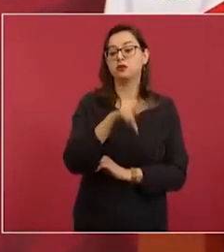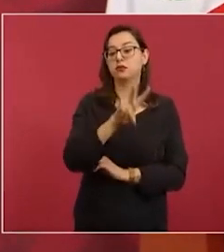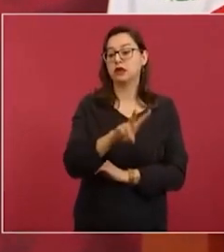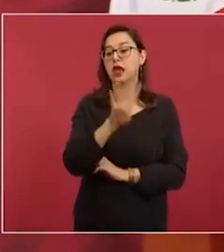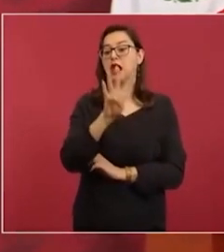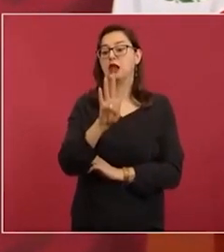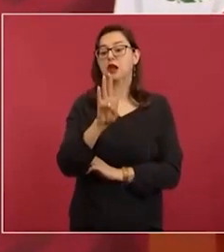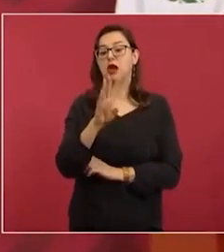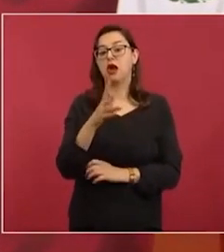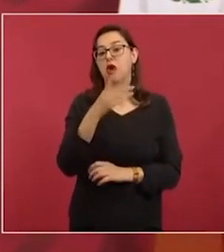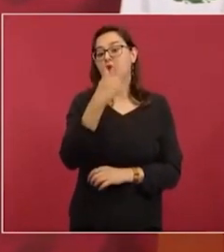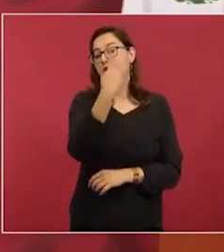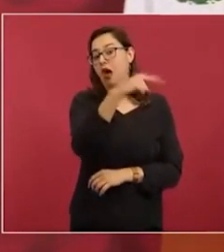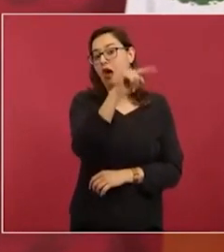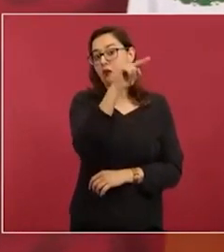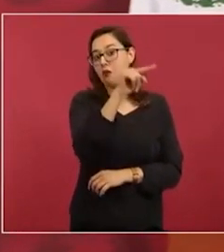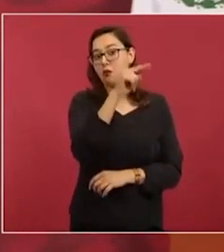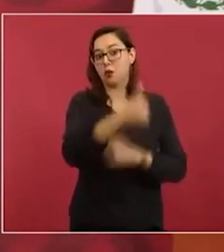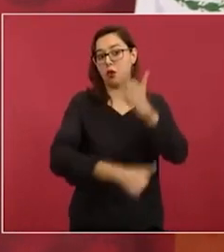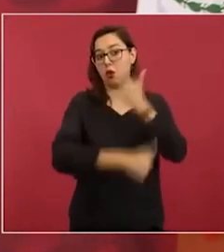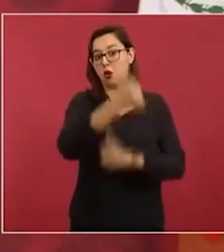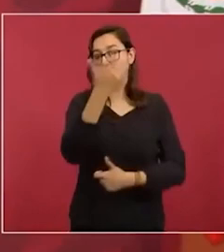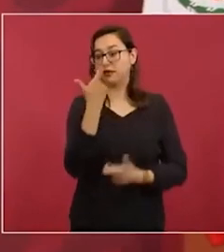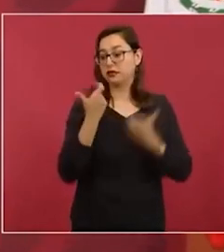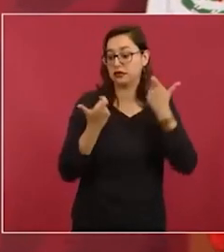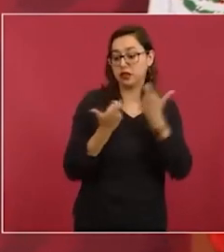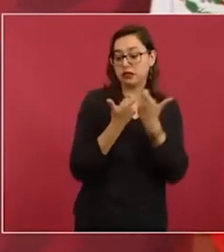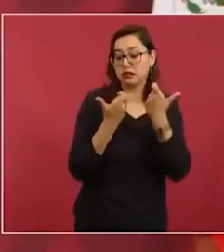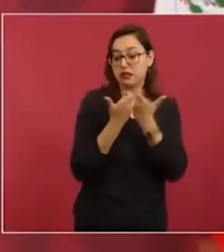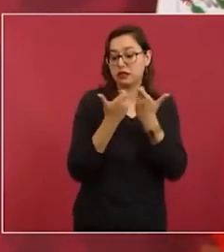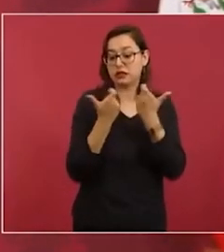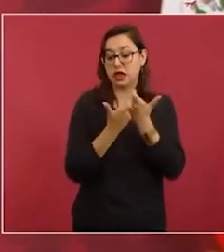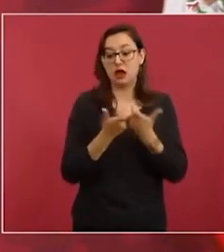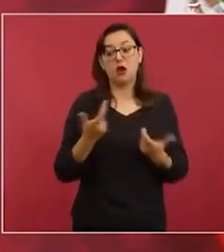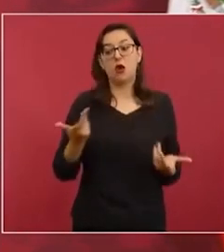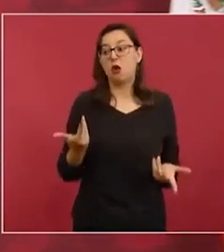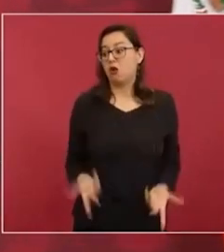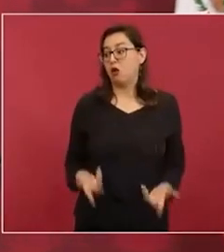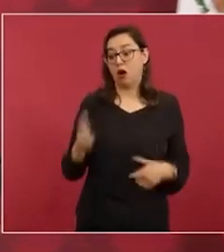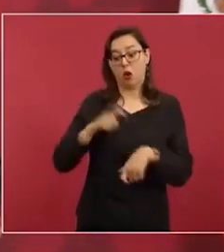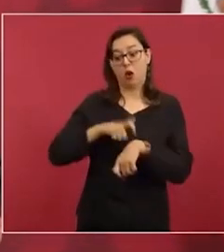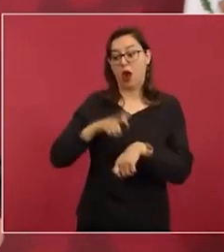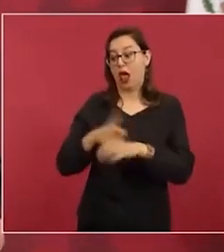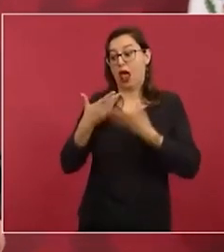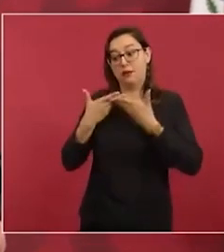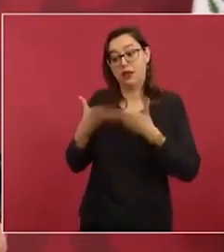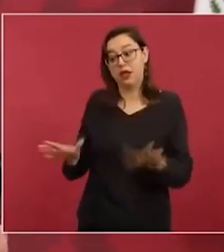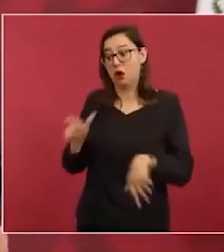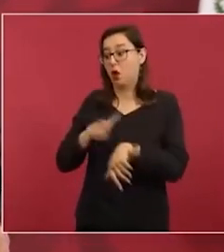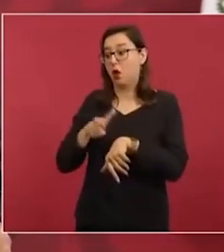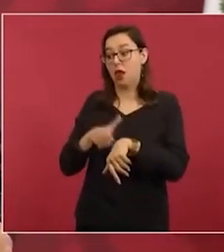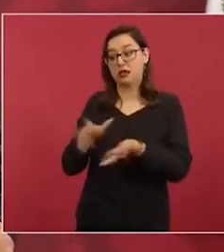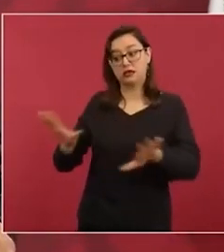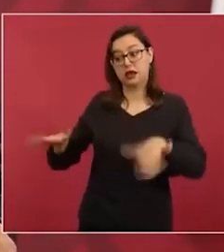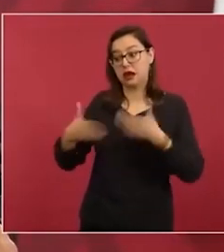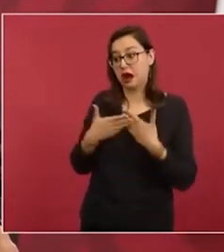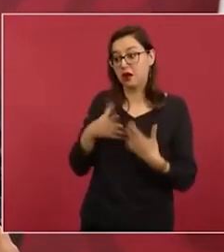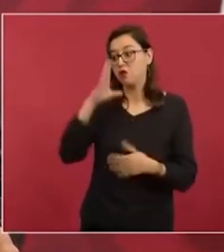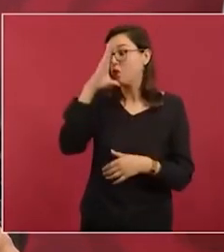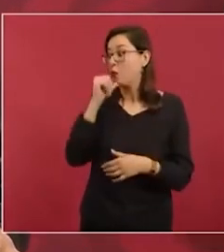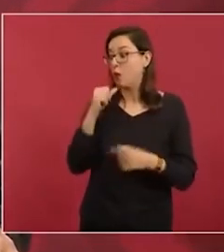tomar en cuenta como dicen los tecnócratas esas variables pero hay que tomar en cuenta otras